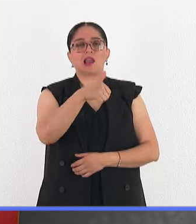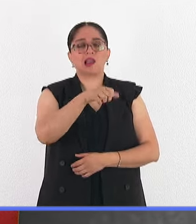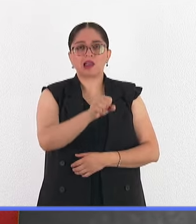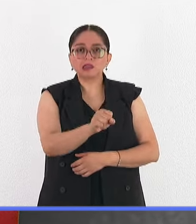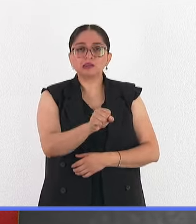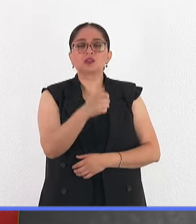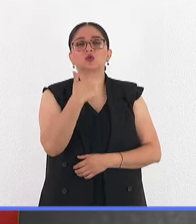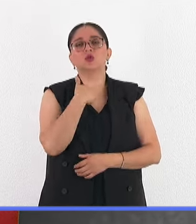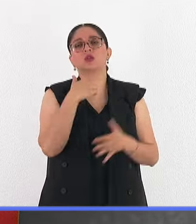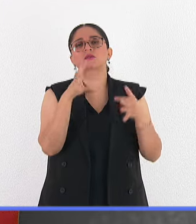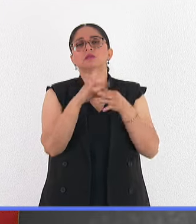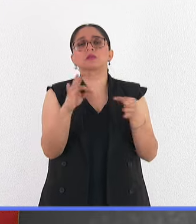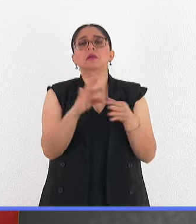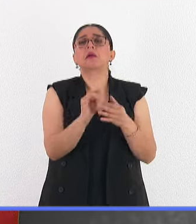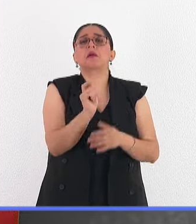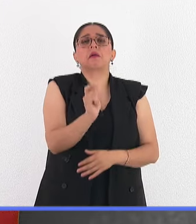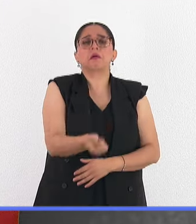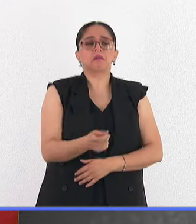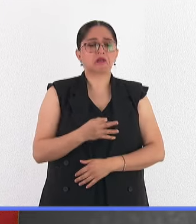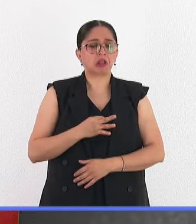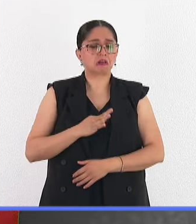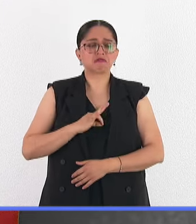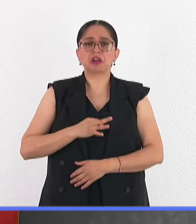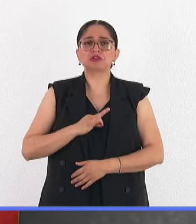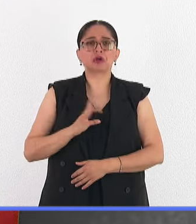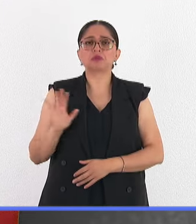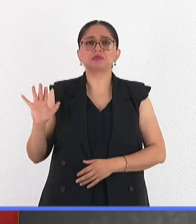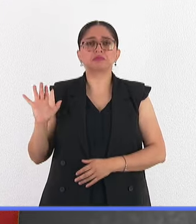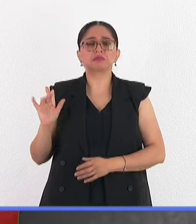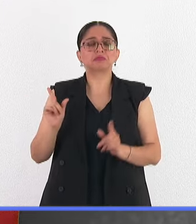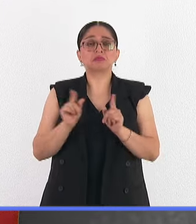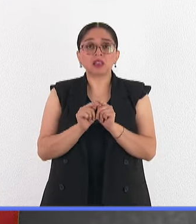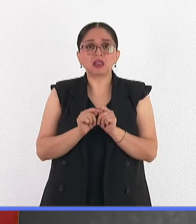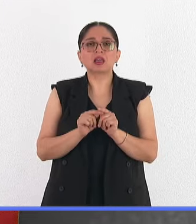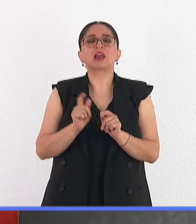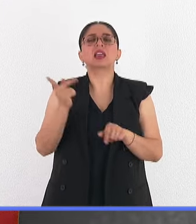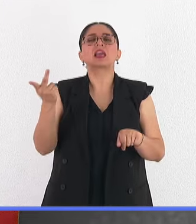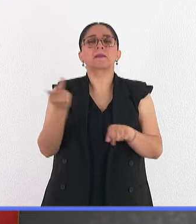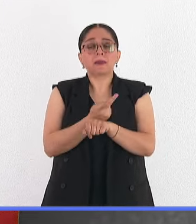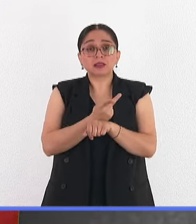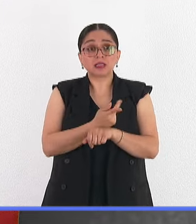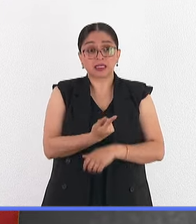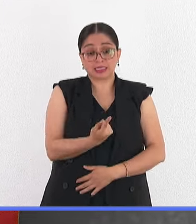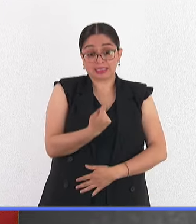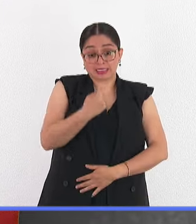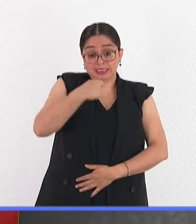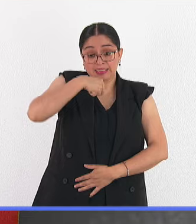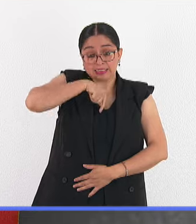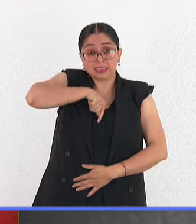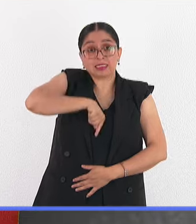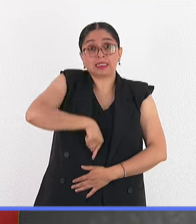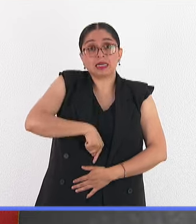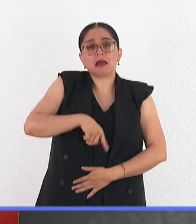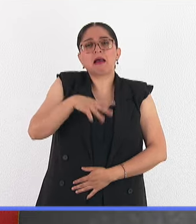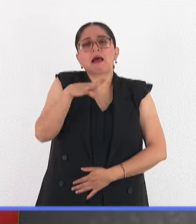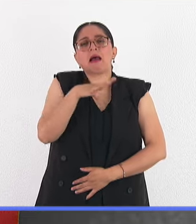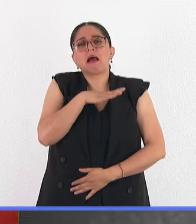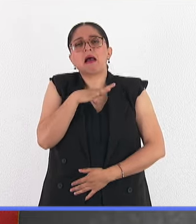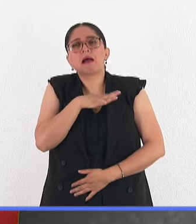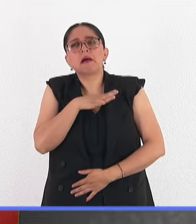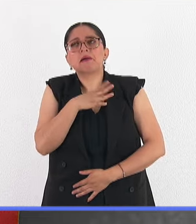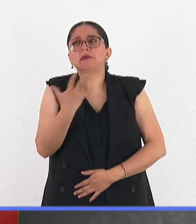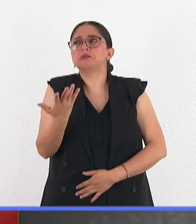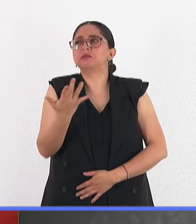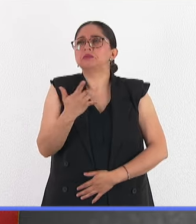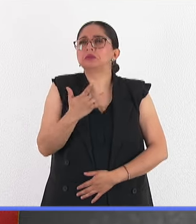silenciosa. ¿Por qué? Porque cuando el individuo se infecta con el parásito puede presentar síntomas